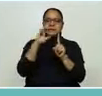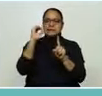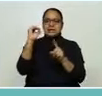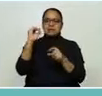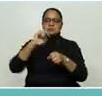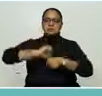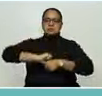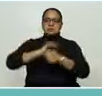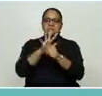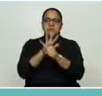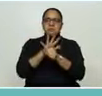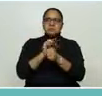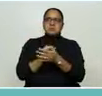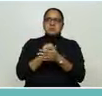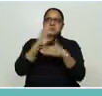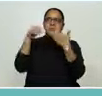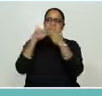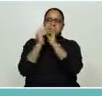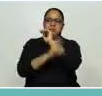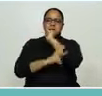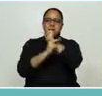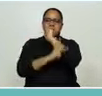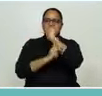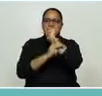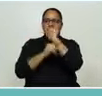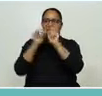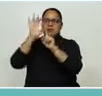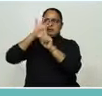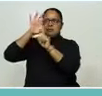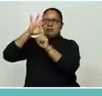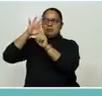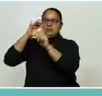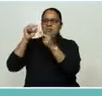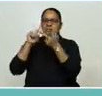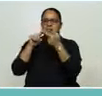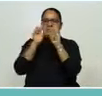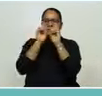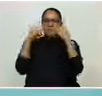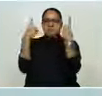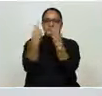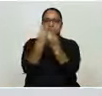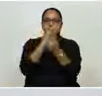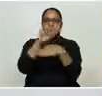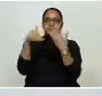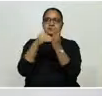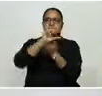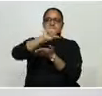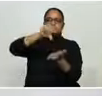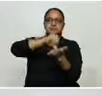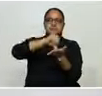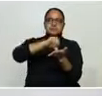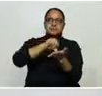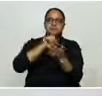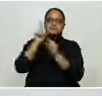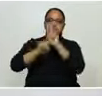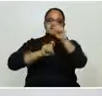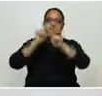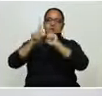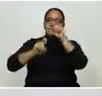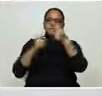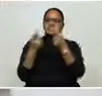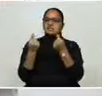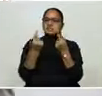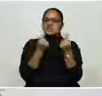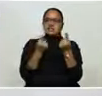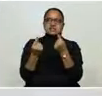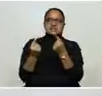lo podemos hacer a nivel nacional, pero también podemos ir analizando con los alcaldes, o sea, qué están haciendo en sus